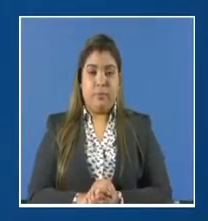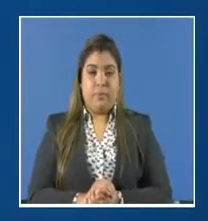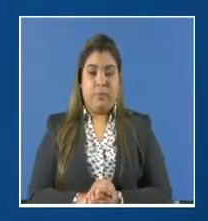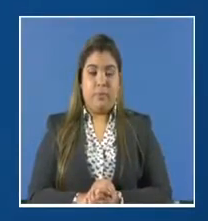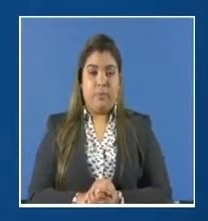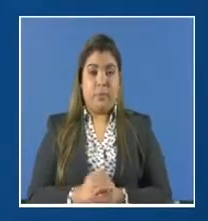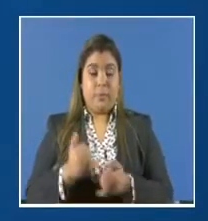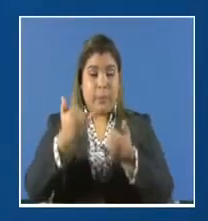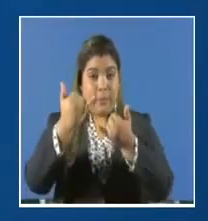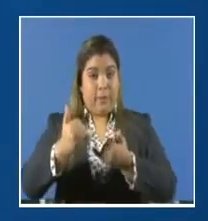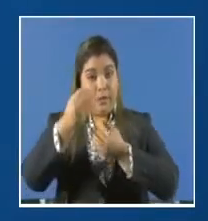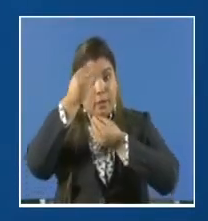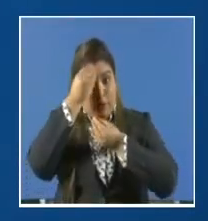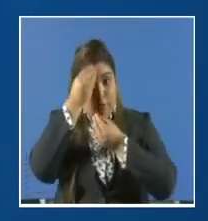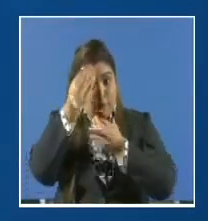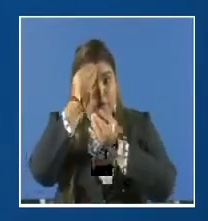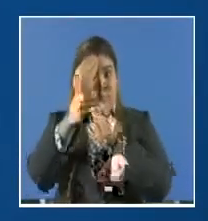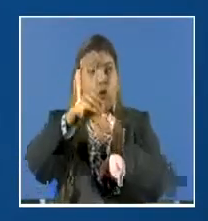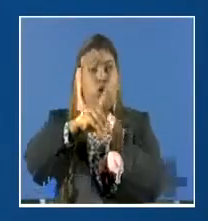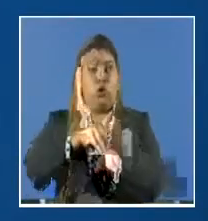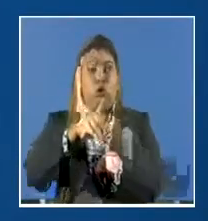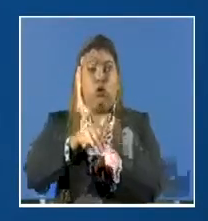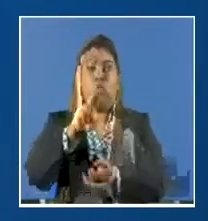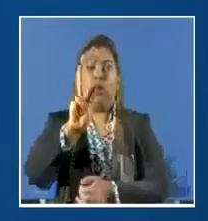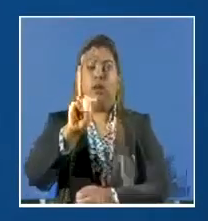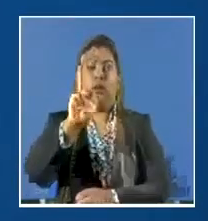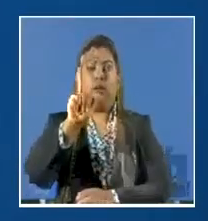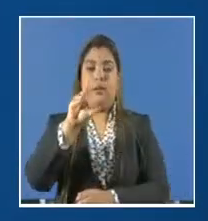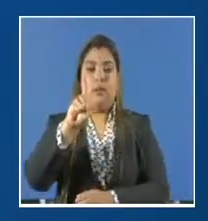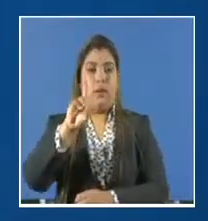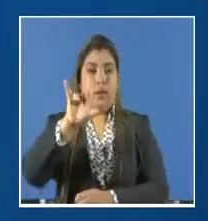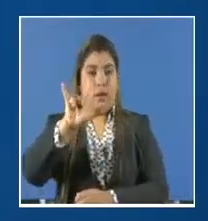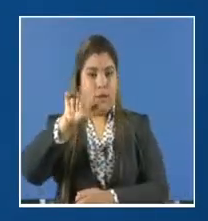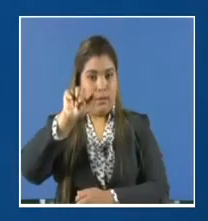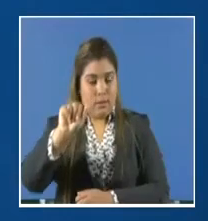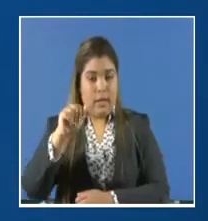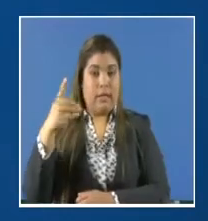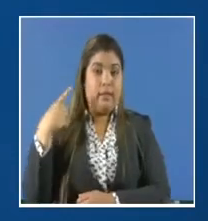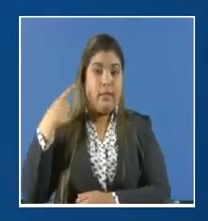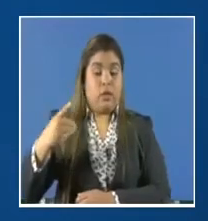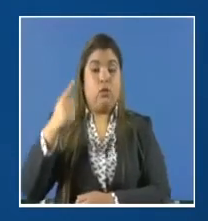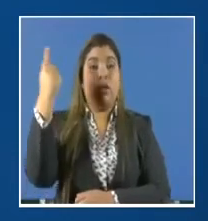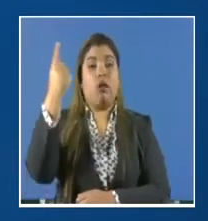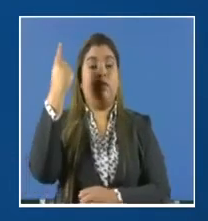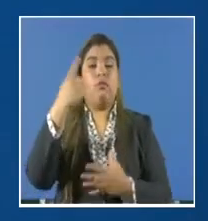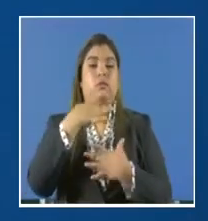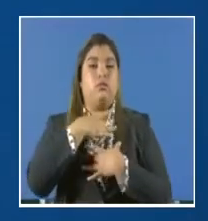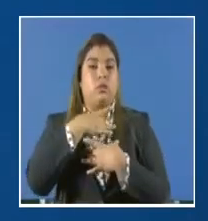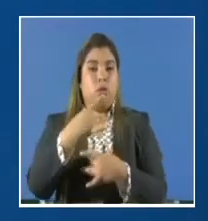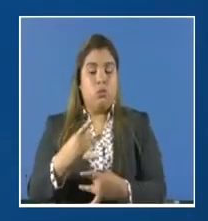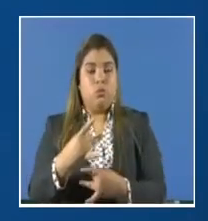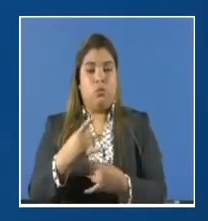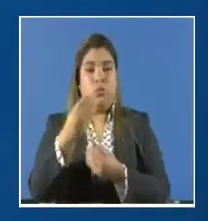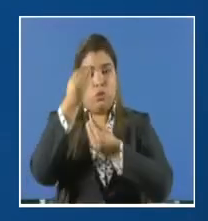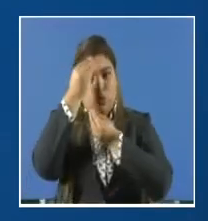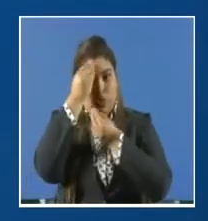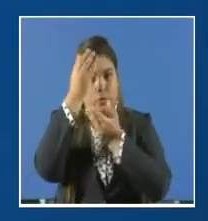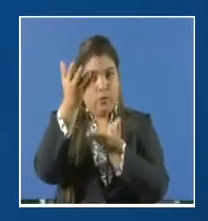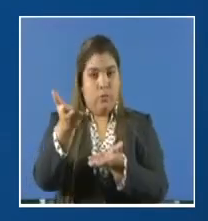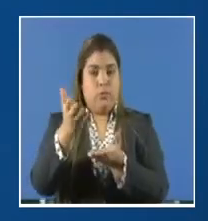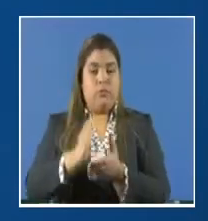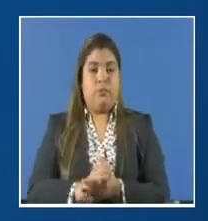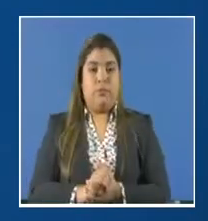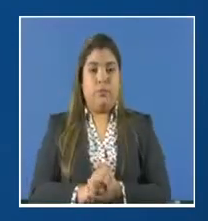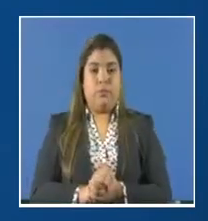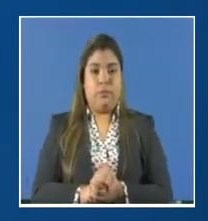Previo al informe epidemiológico para el día de hoy, la doctora Naya Porcel, directora general de salud del Ministerio de Salud, se